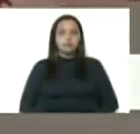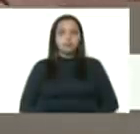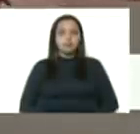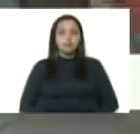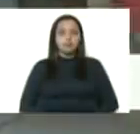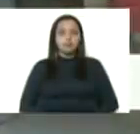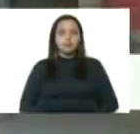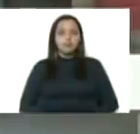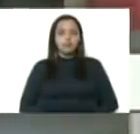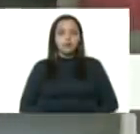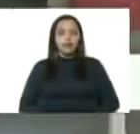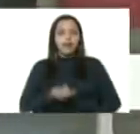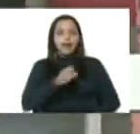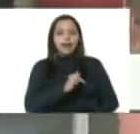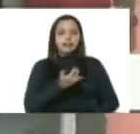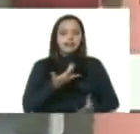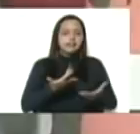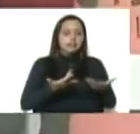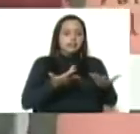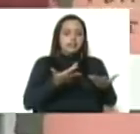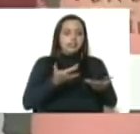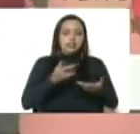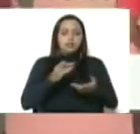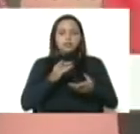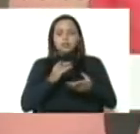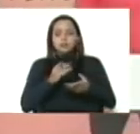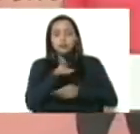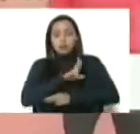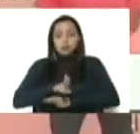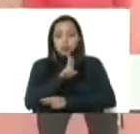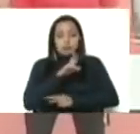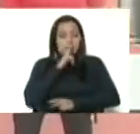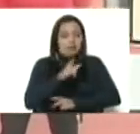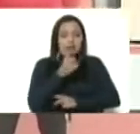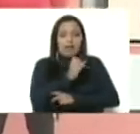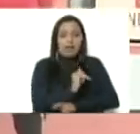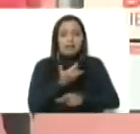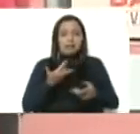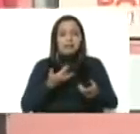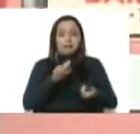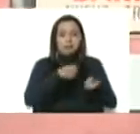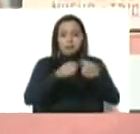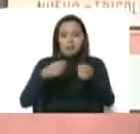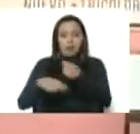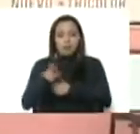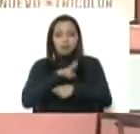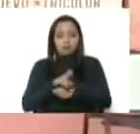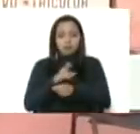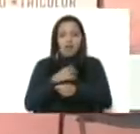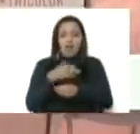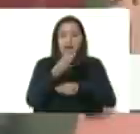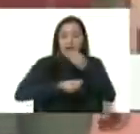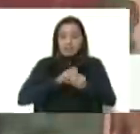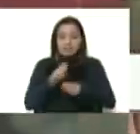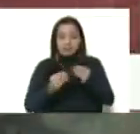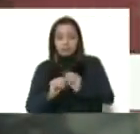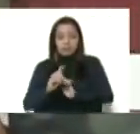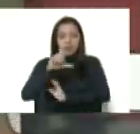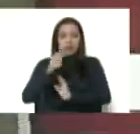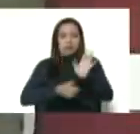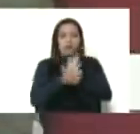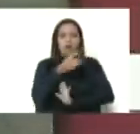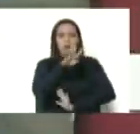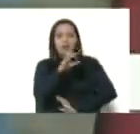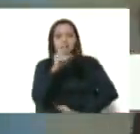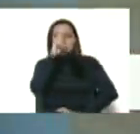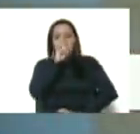alquileres de estacionamiento para gandolas, containers. Se enriquecieron por más de 40